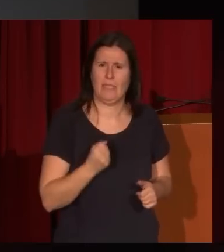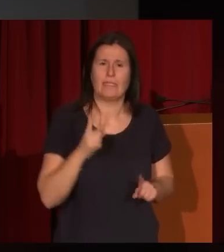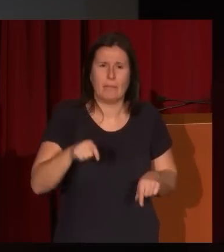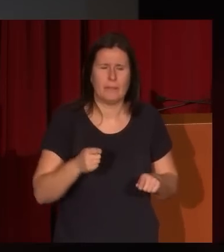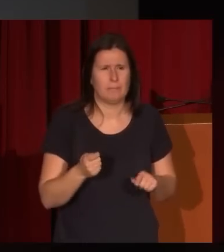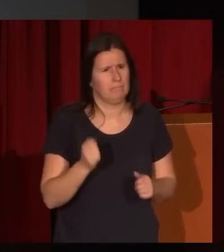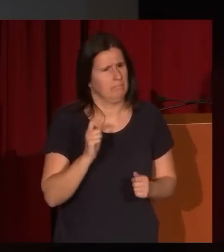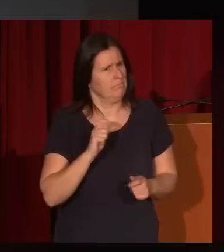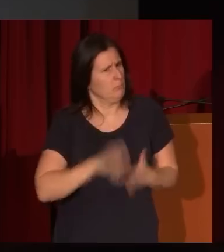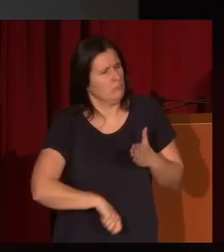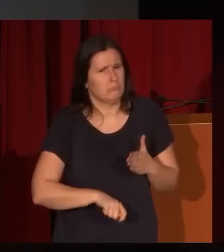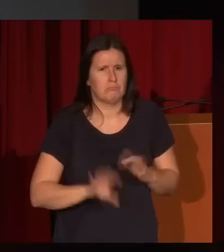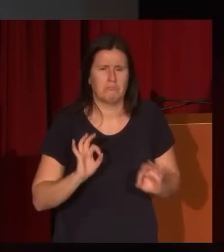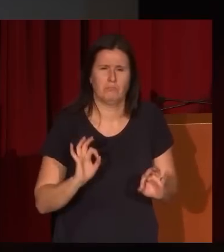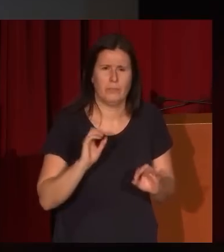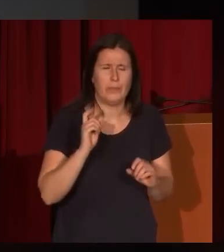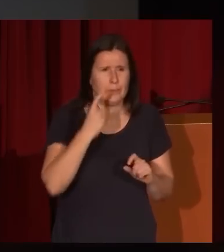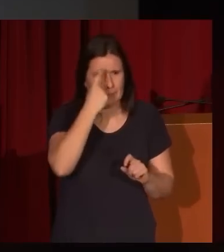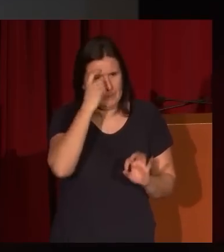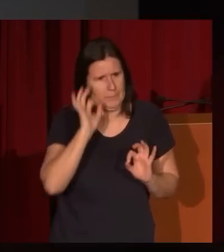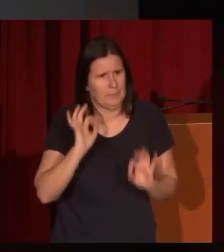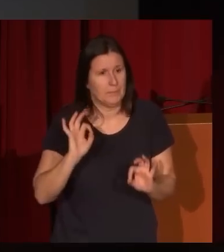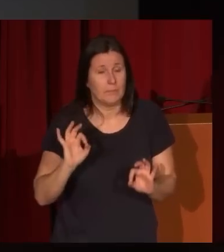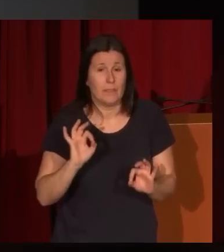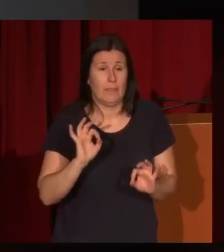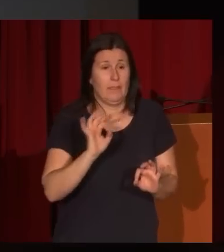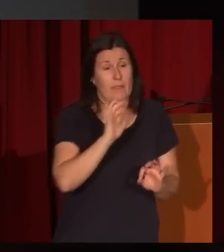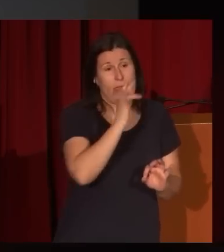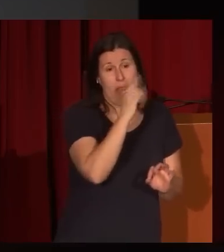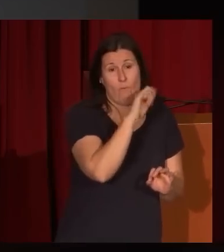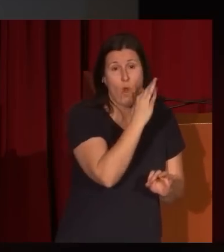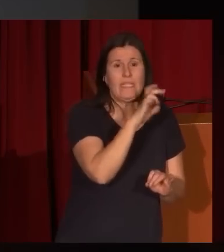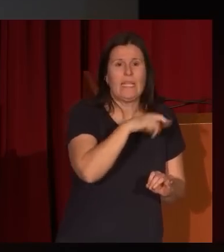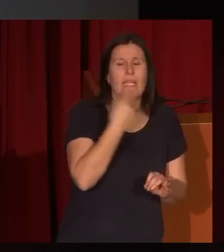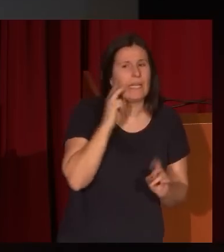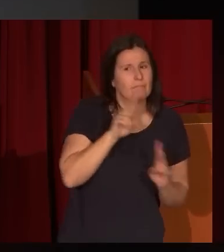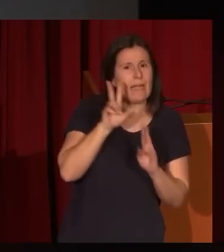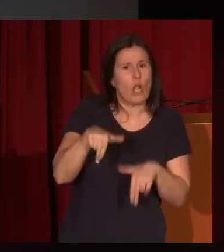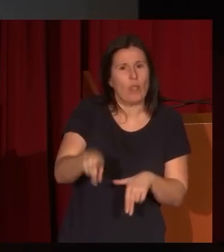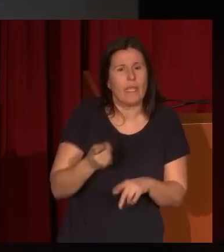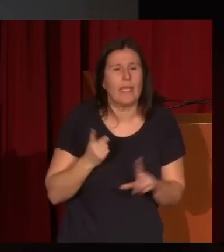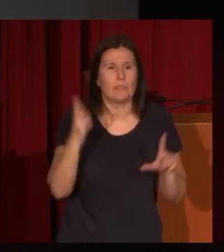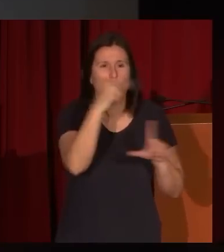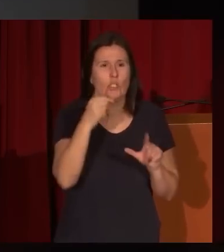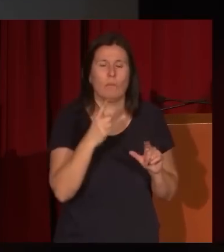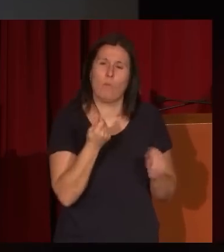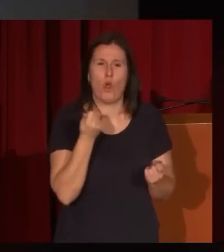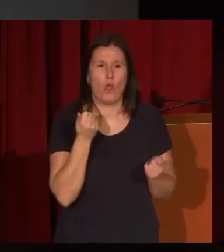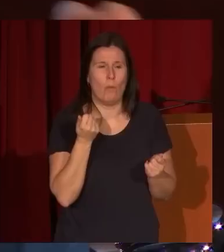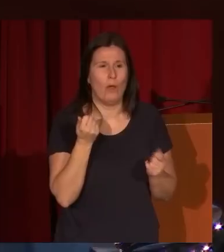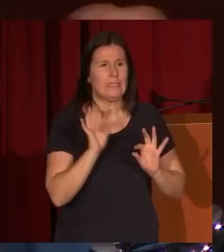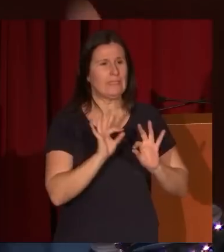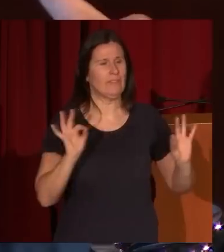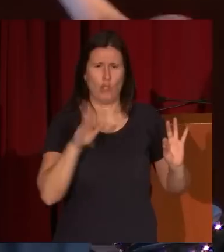ya en la fuente reconoce que Eugenio Lucas es rudo de ejecución, es decir, que es un